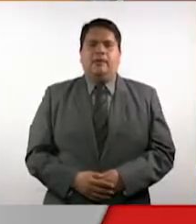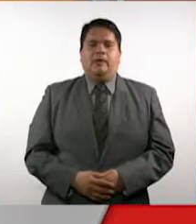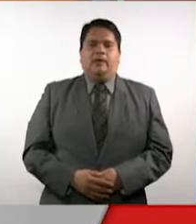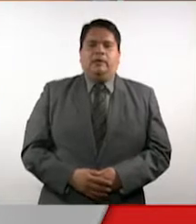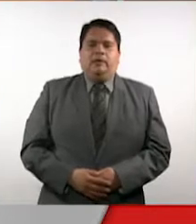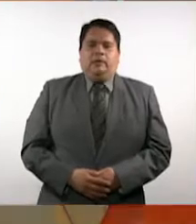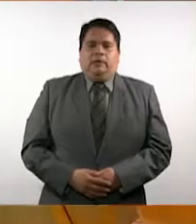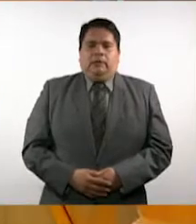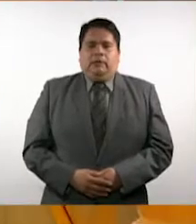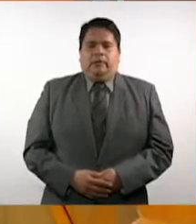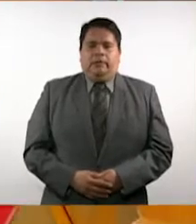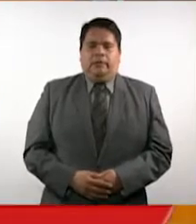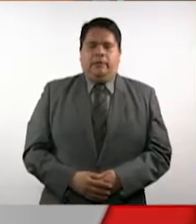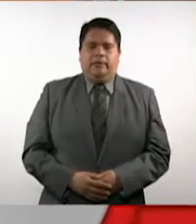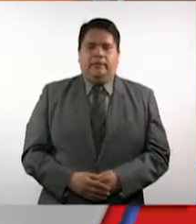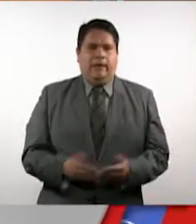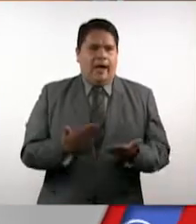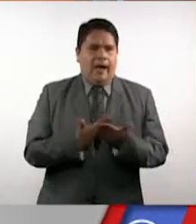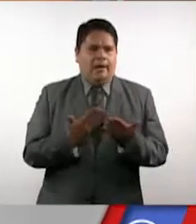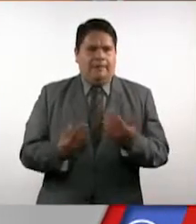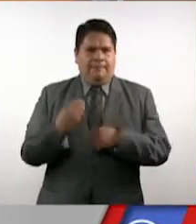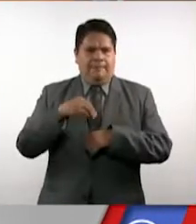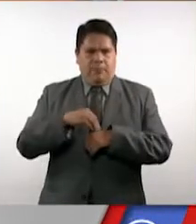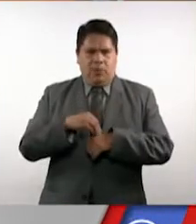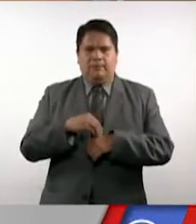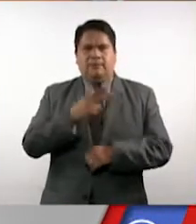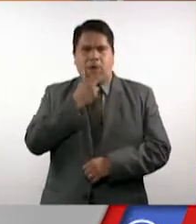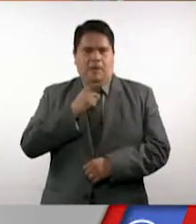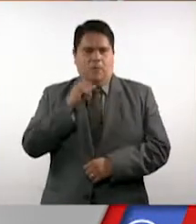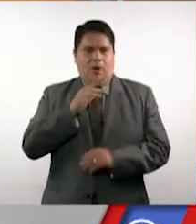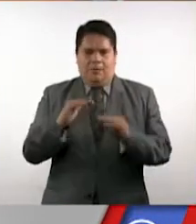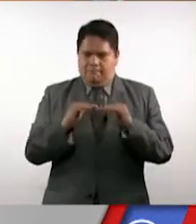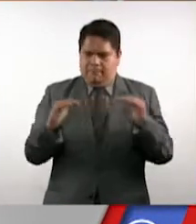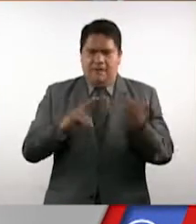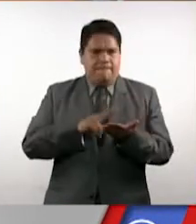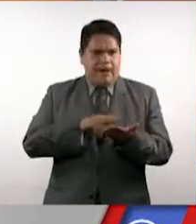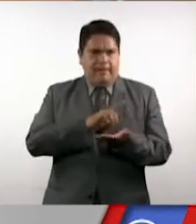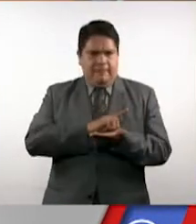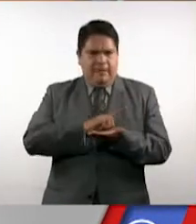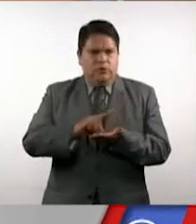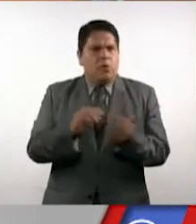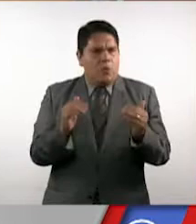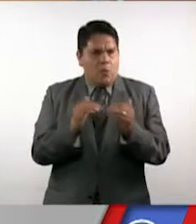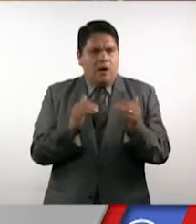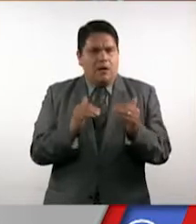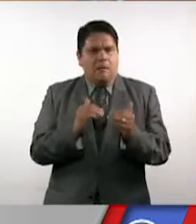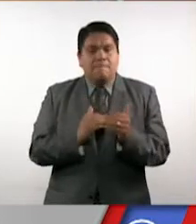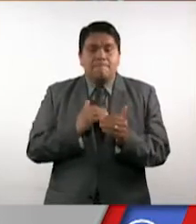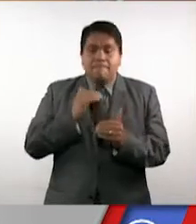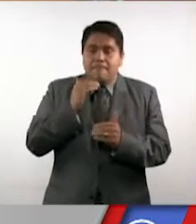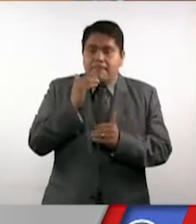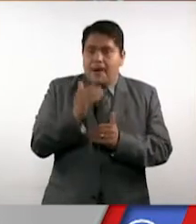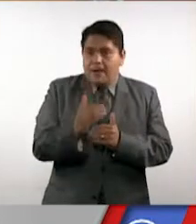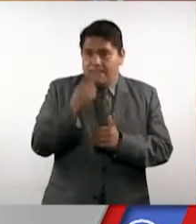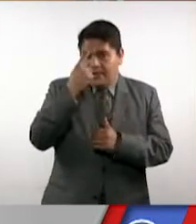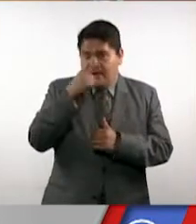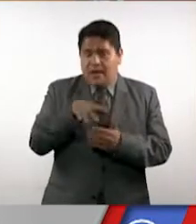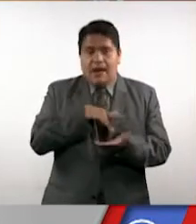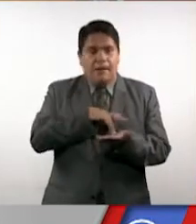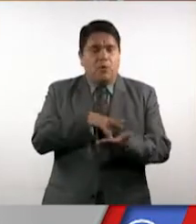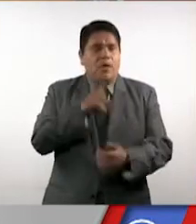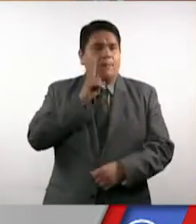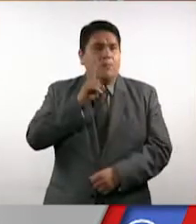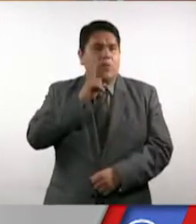Establecer el principio de igualdad sustantiva es un paso adicional a la lucha de las mujeres